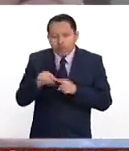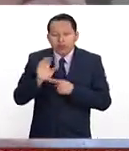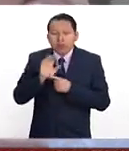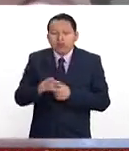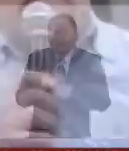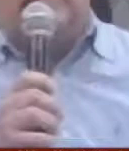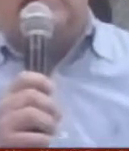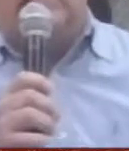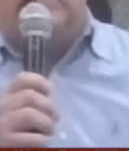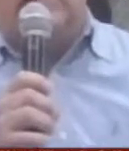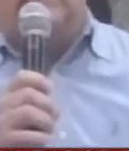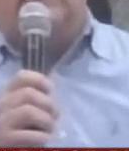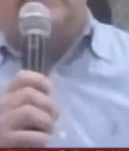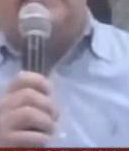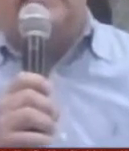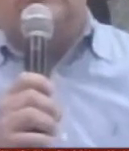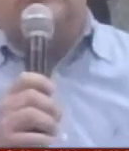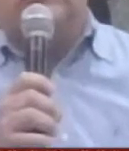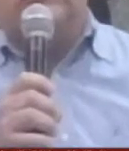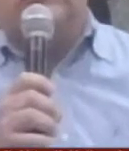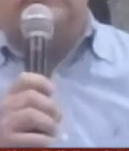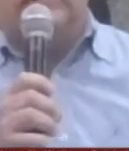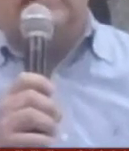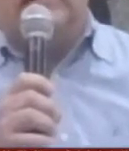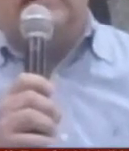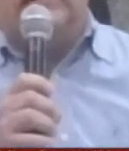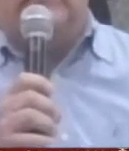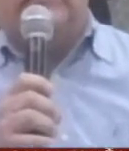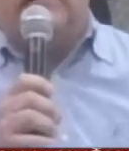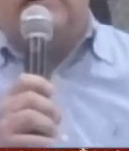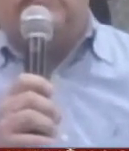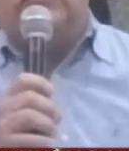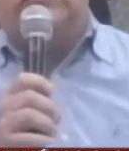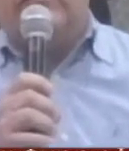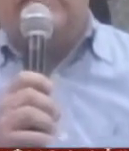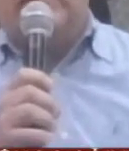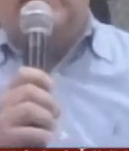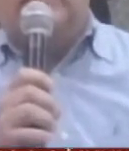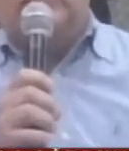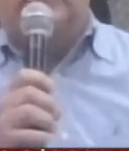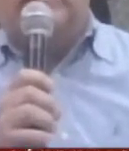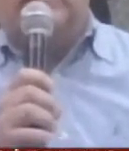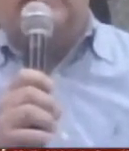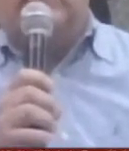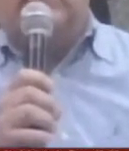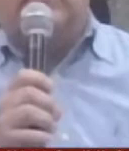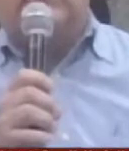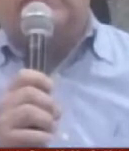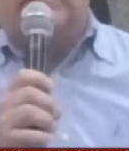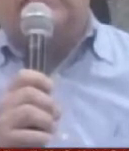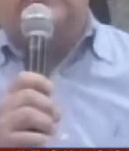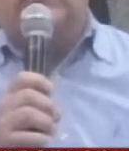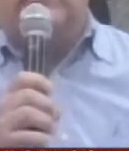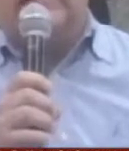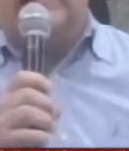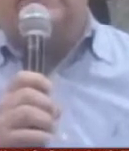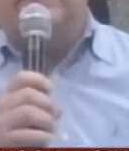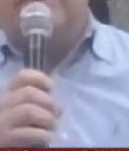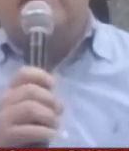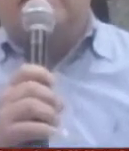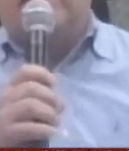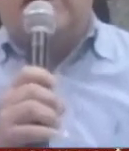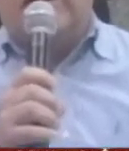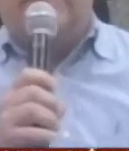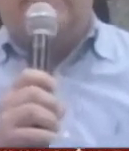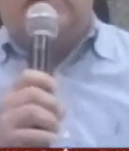Como bien decía el ingeniero Ramiro, nosotros trabajamos y tenemos aquí en el Tecnológico Superior de Zongólica